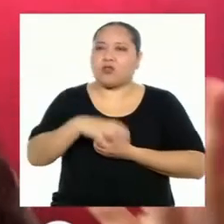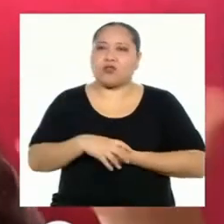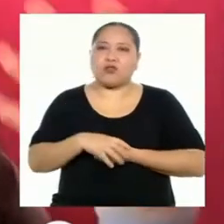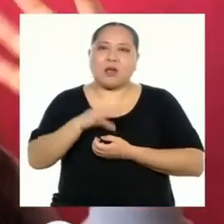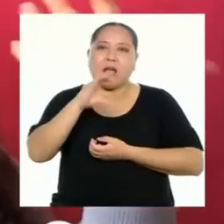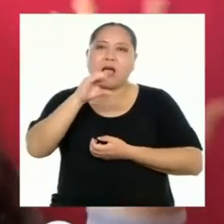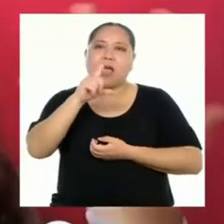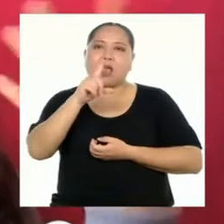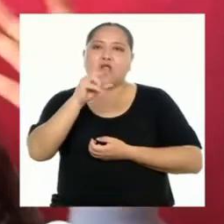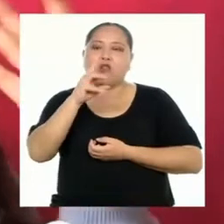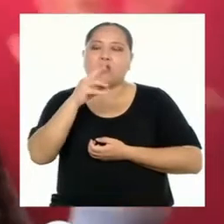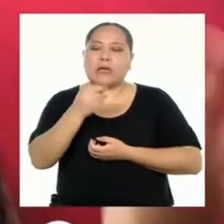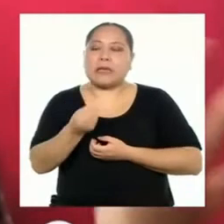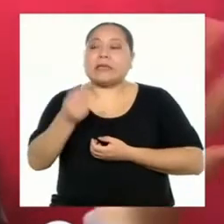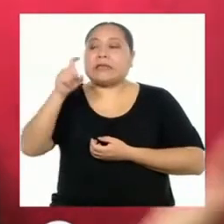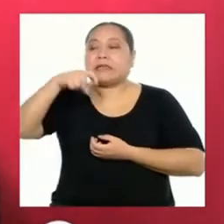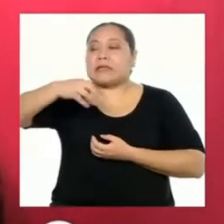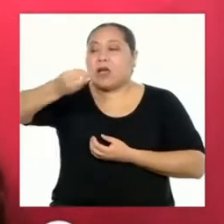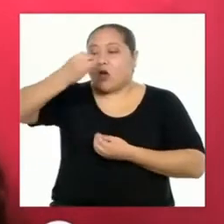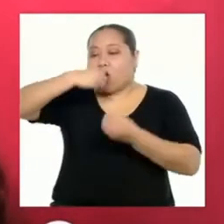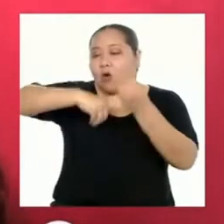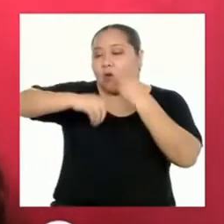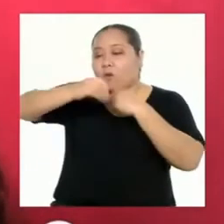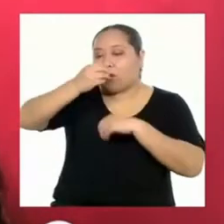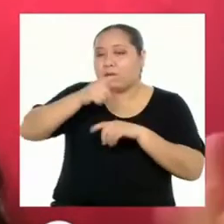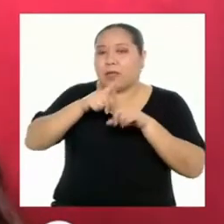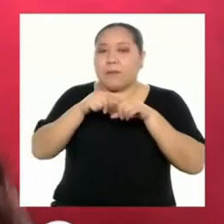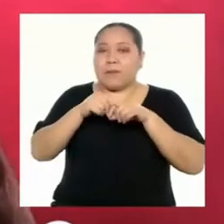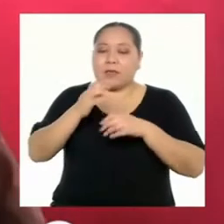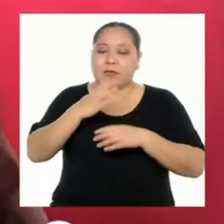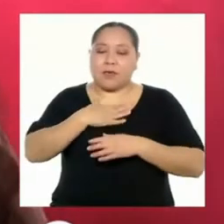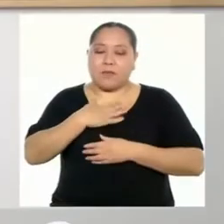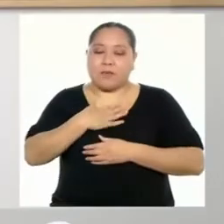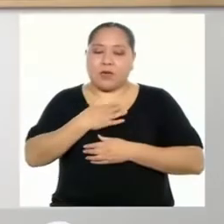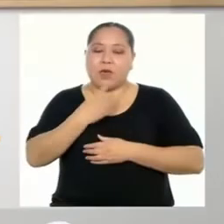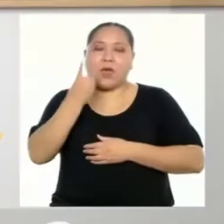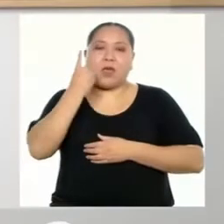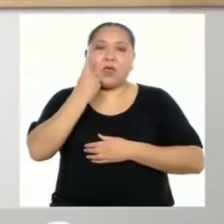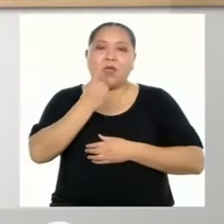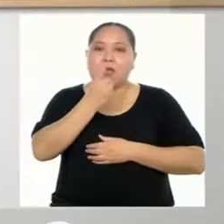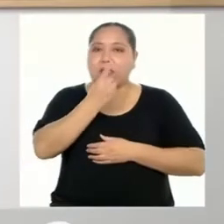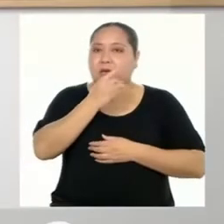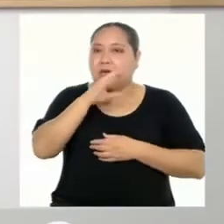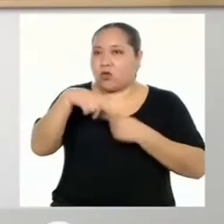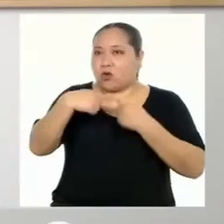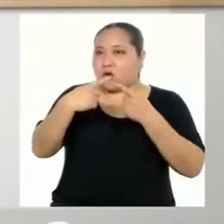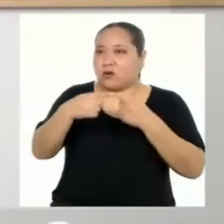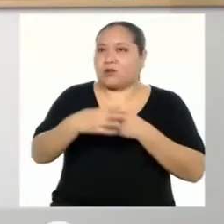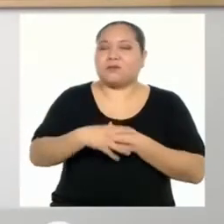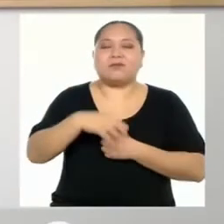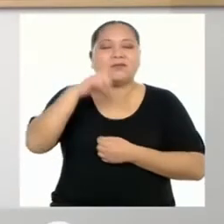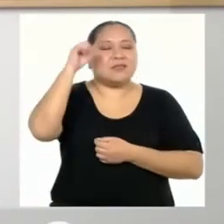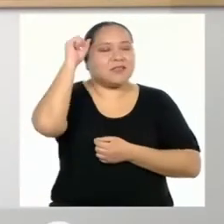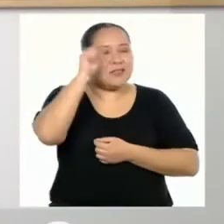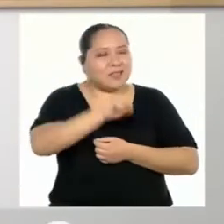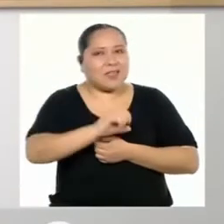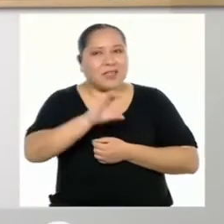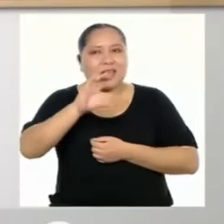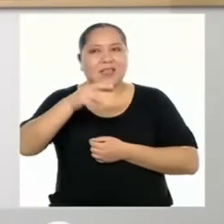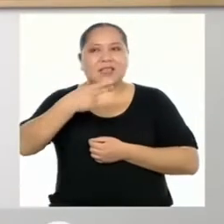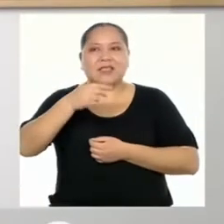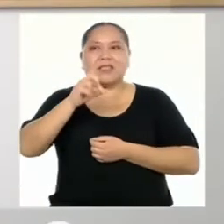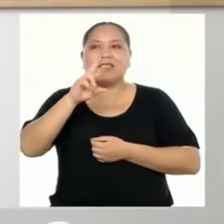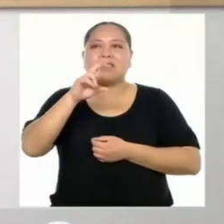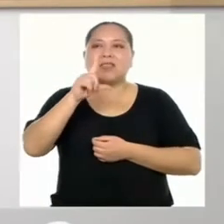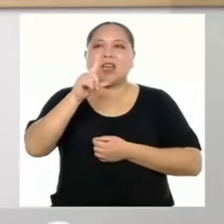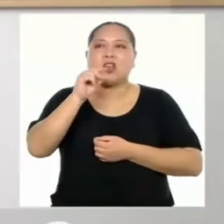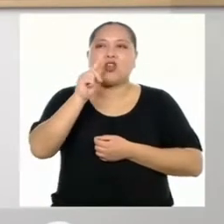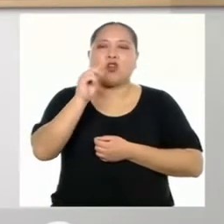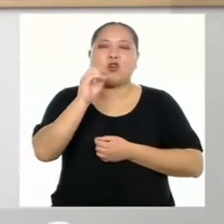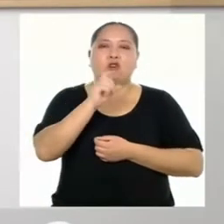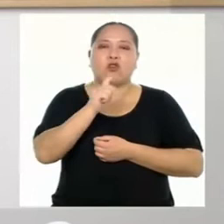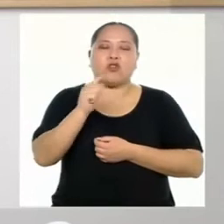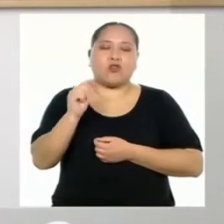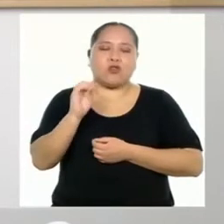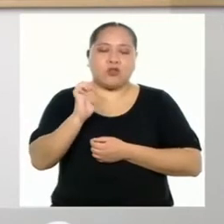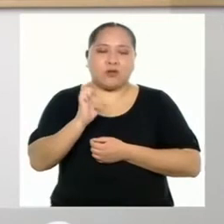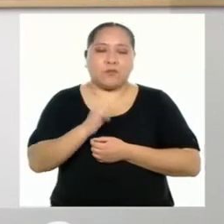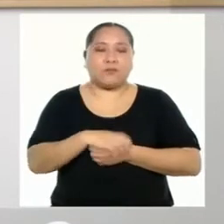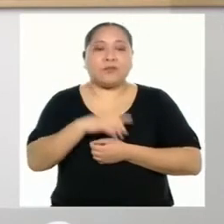faltaban consumir de acuerdo a mi dieta diaria. Claro, Charlotte, para hallar lo que mencionas,